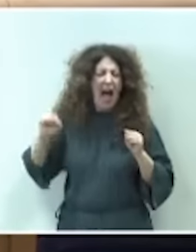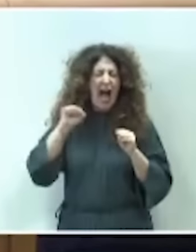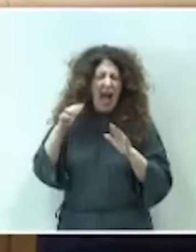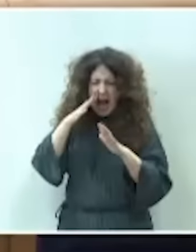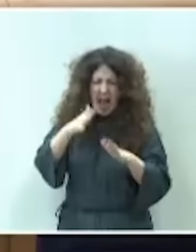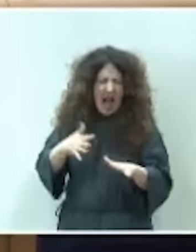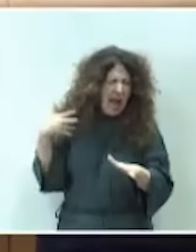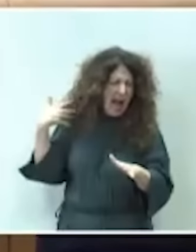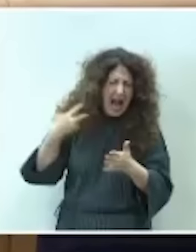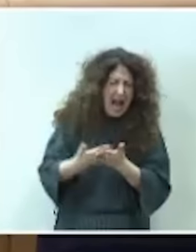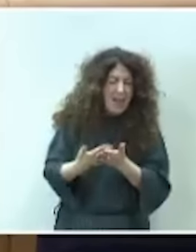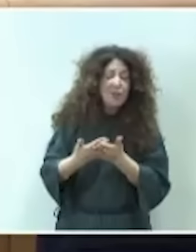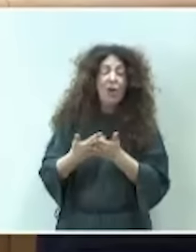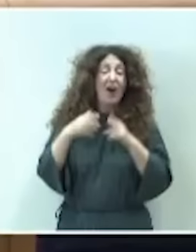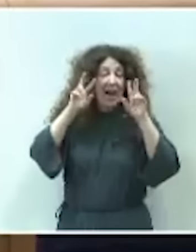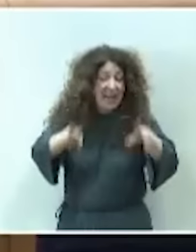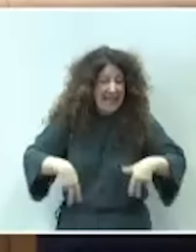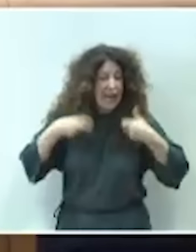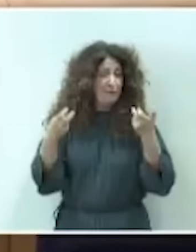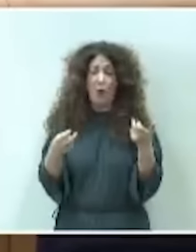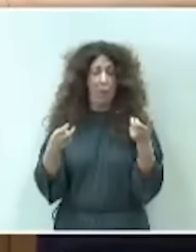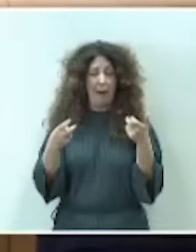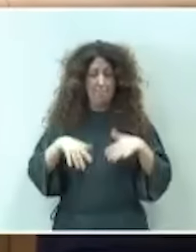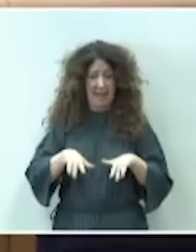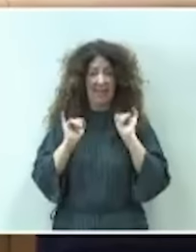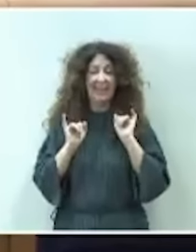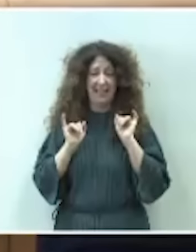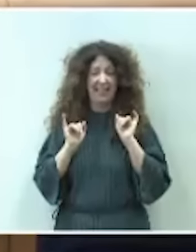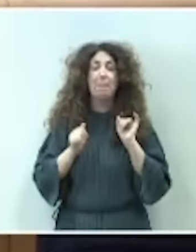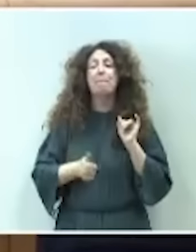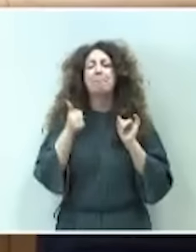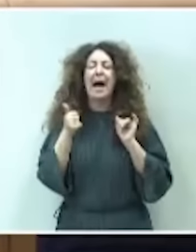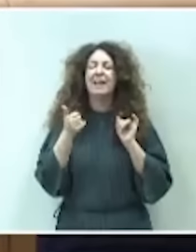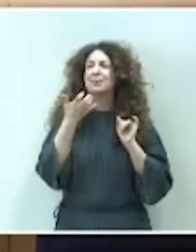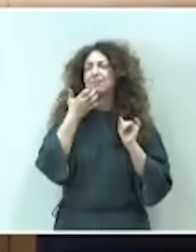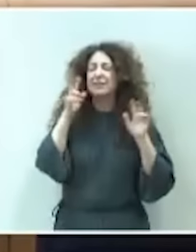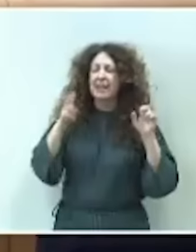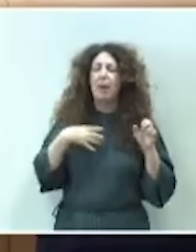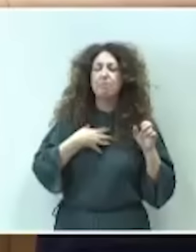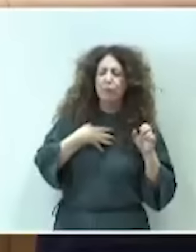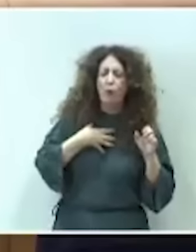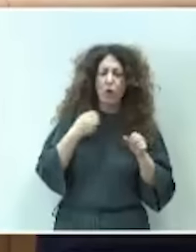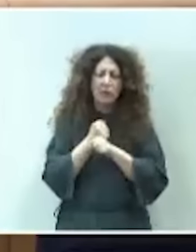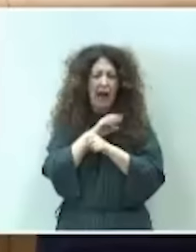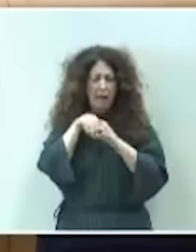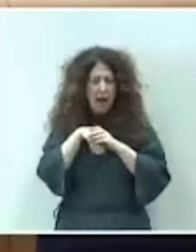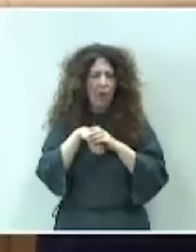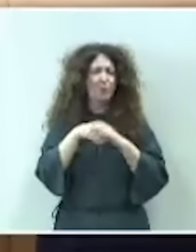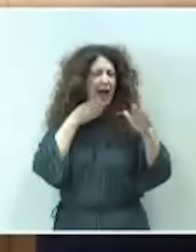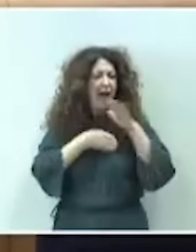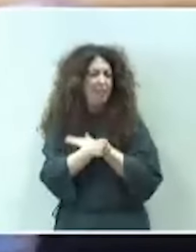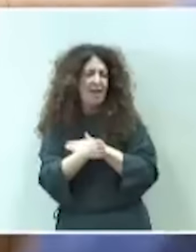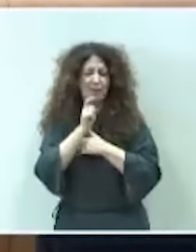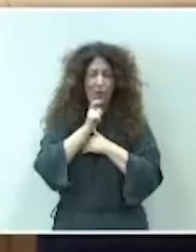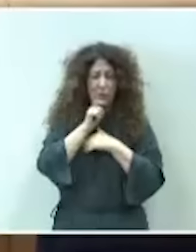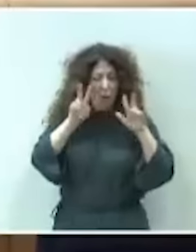Administración pública y singularmente en el ámbito del acceso a la función pública. Y tenemos que hacer la función pública